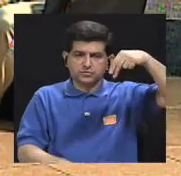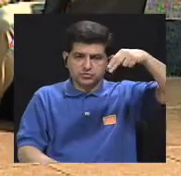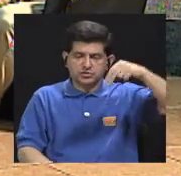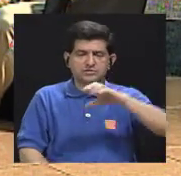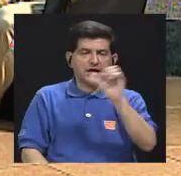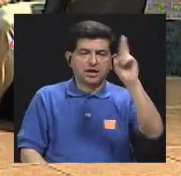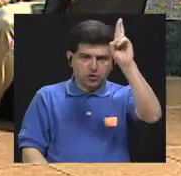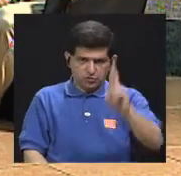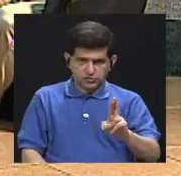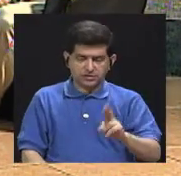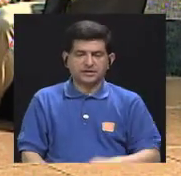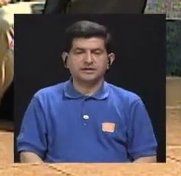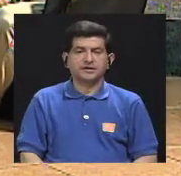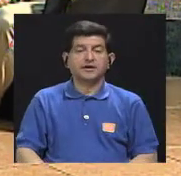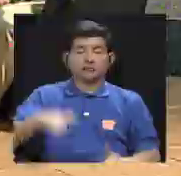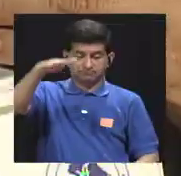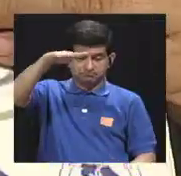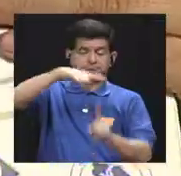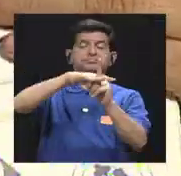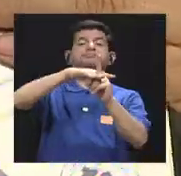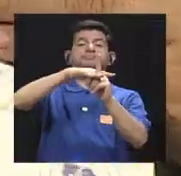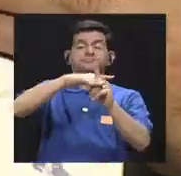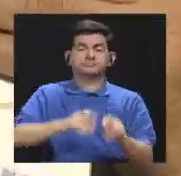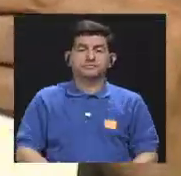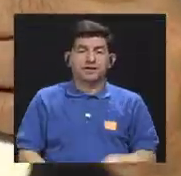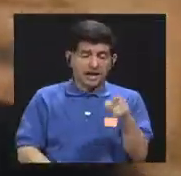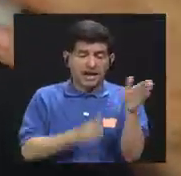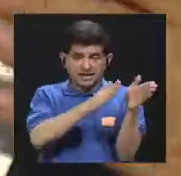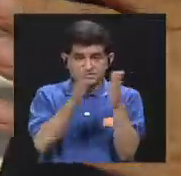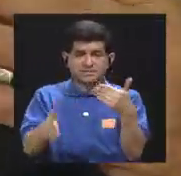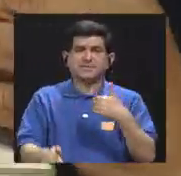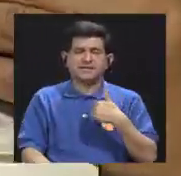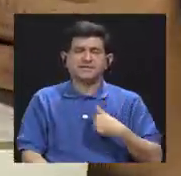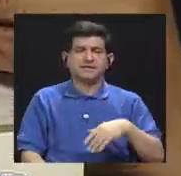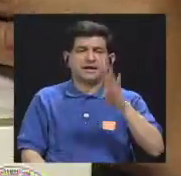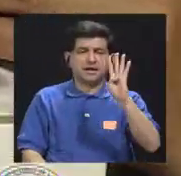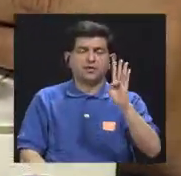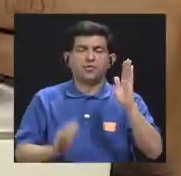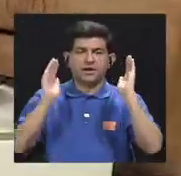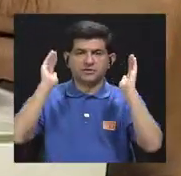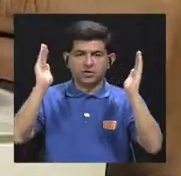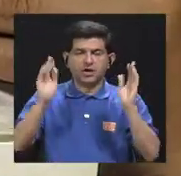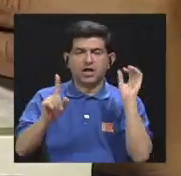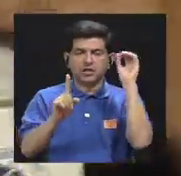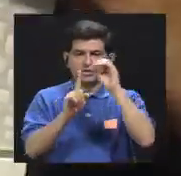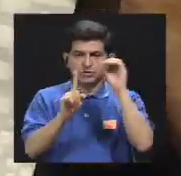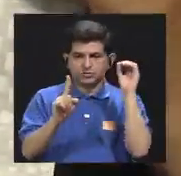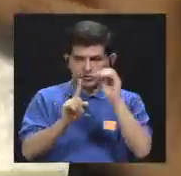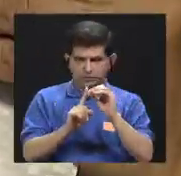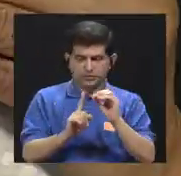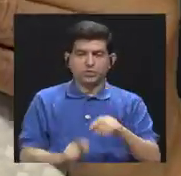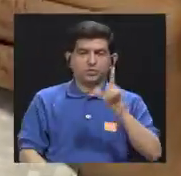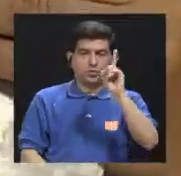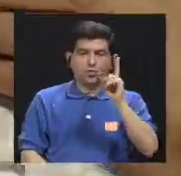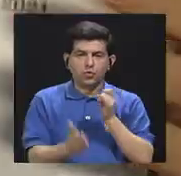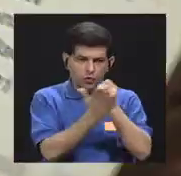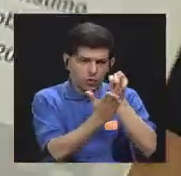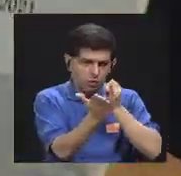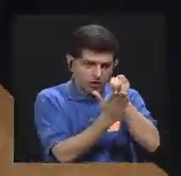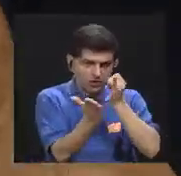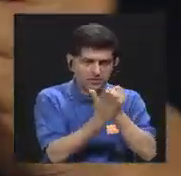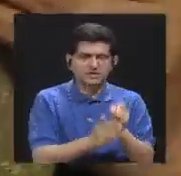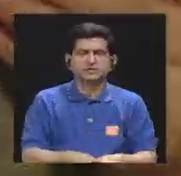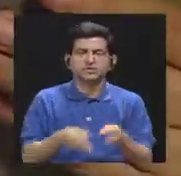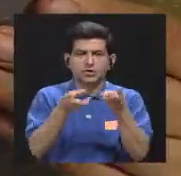sodio de costa rica y te aparece el plan tiene cuatro grandes objetivos uno que es la investigación